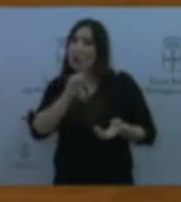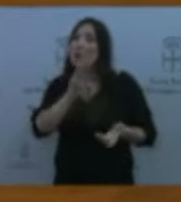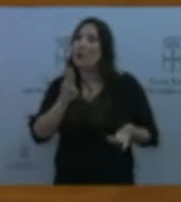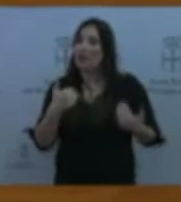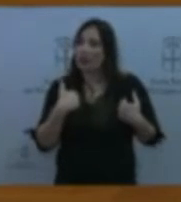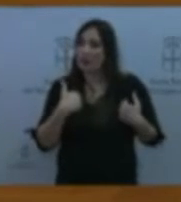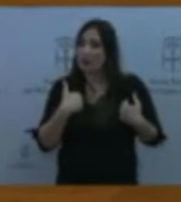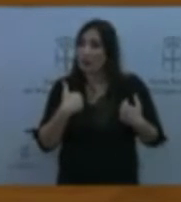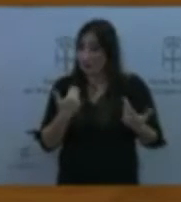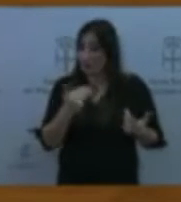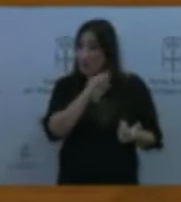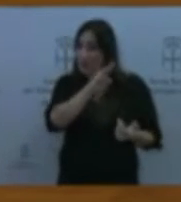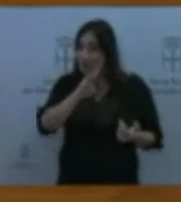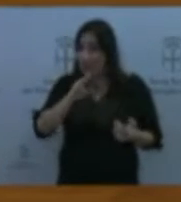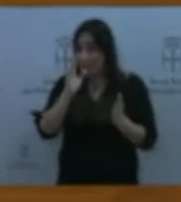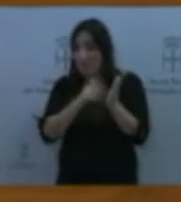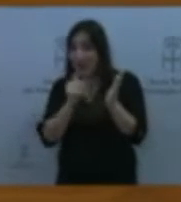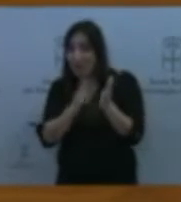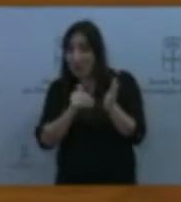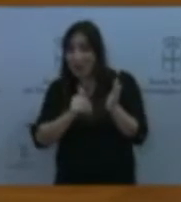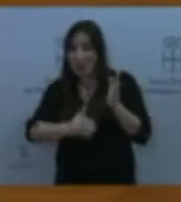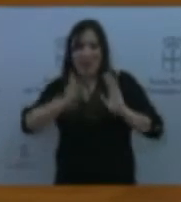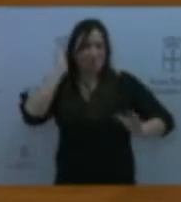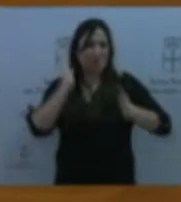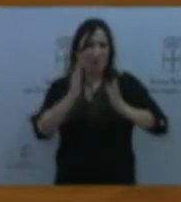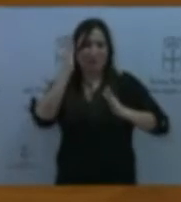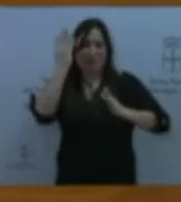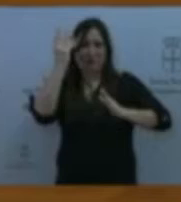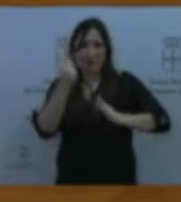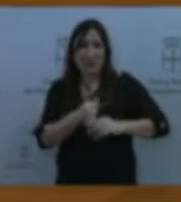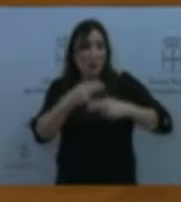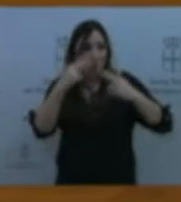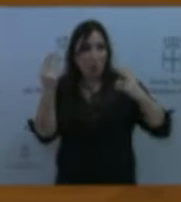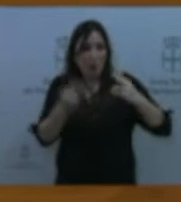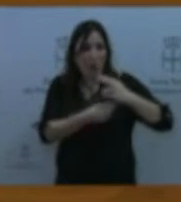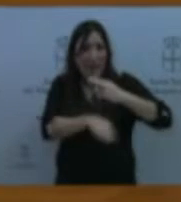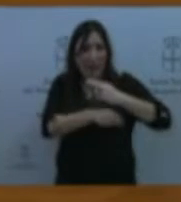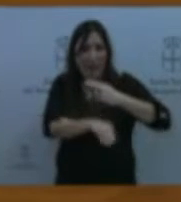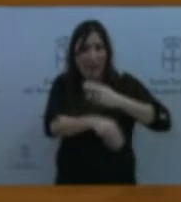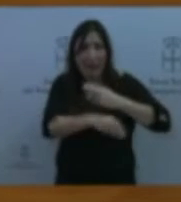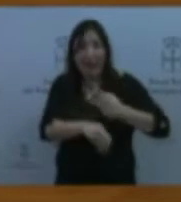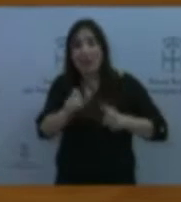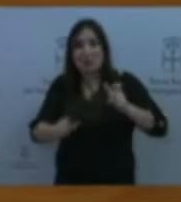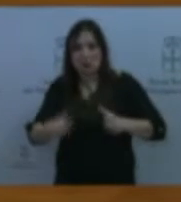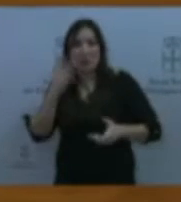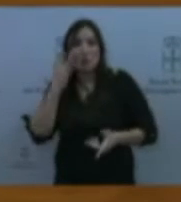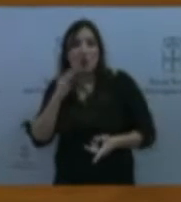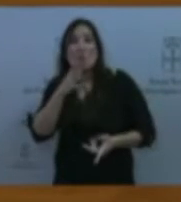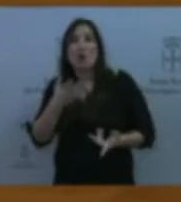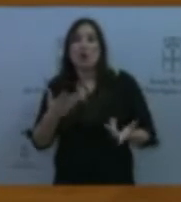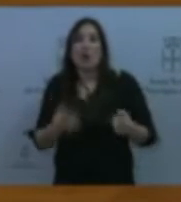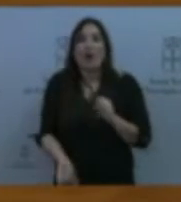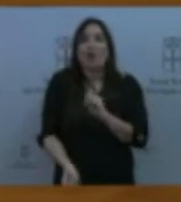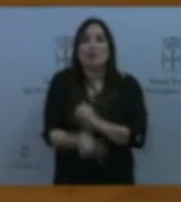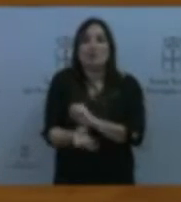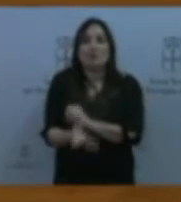esquilmó las arcas públicas de las valencianas y los valencianos para crear un entramado absolutamente ineficaz que,